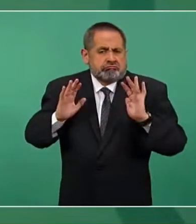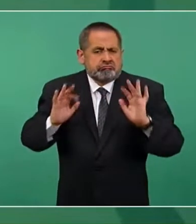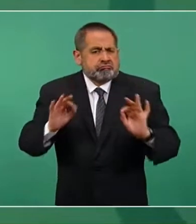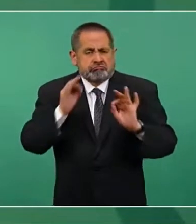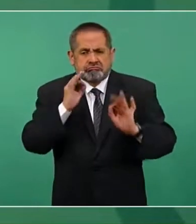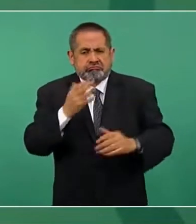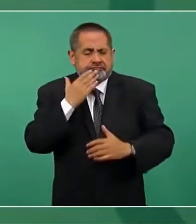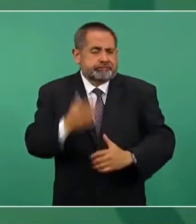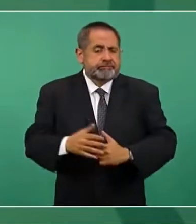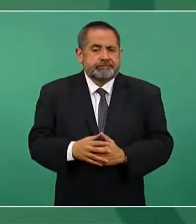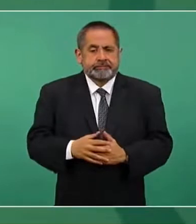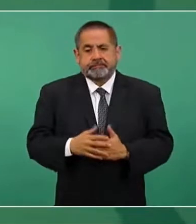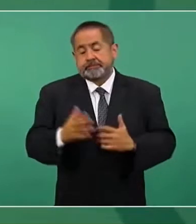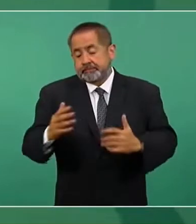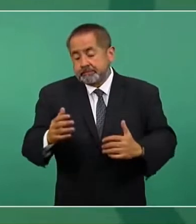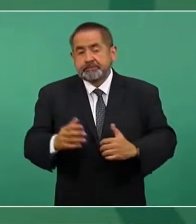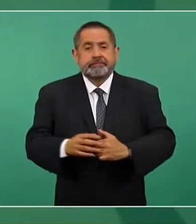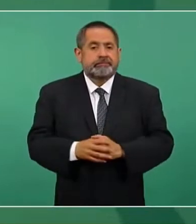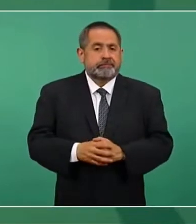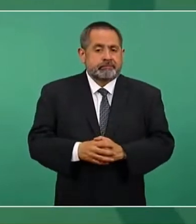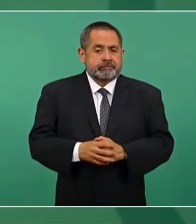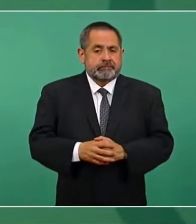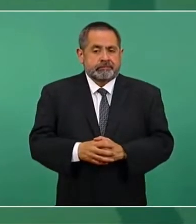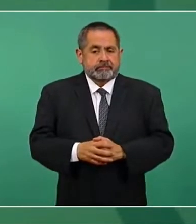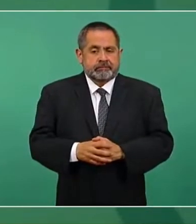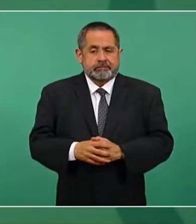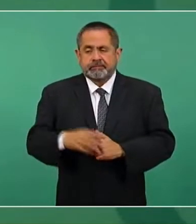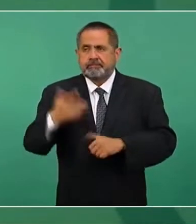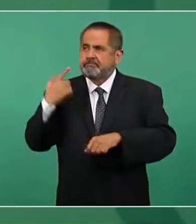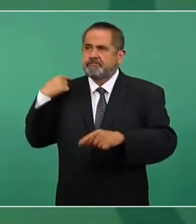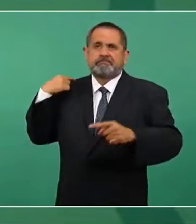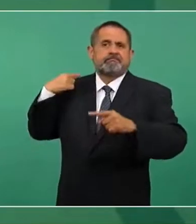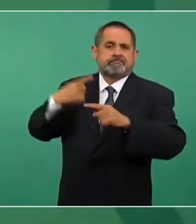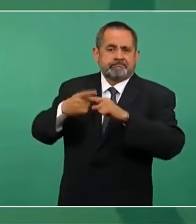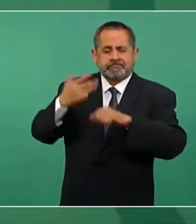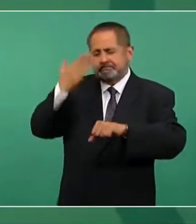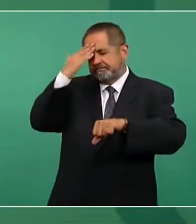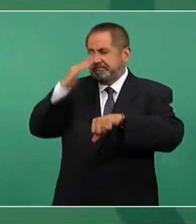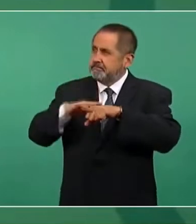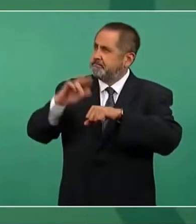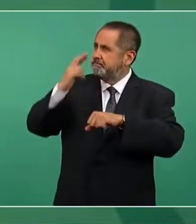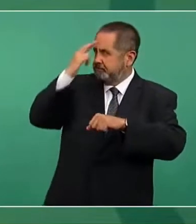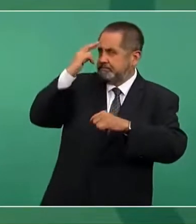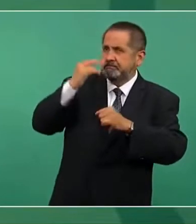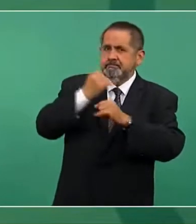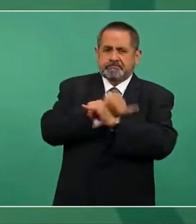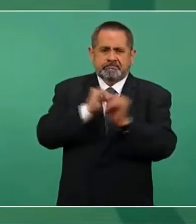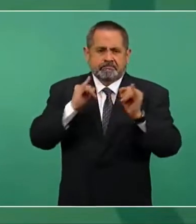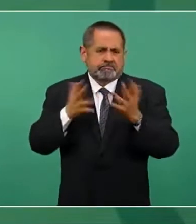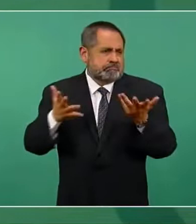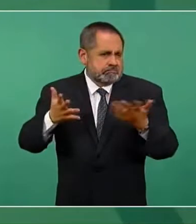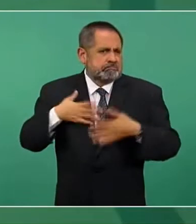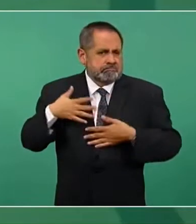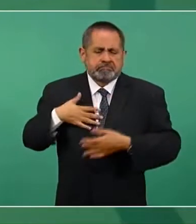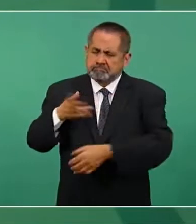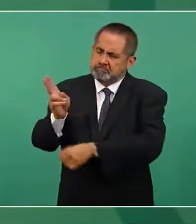Ahora, con las conmemoraciones, invitamos al presidente